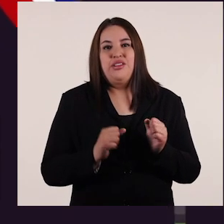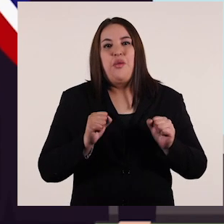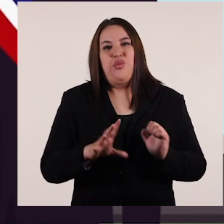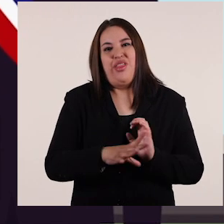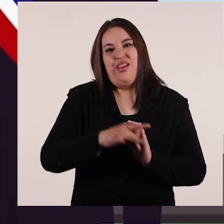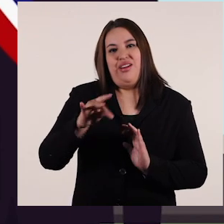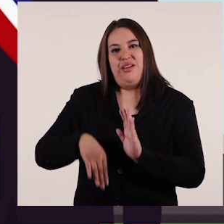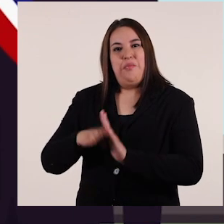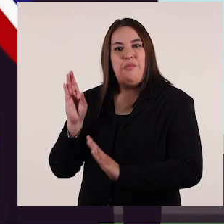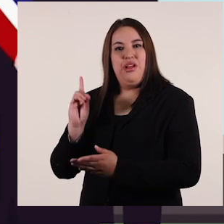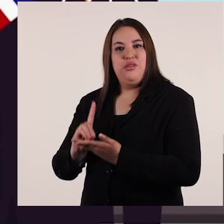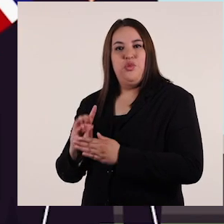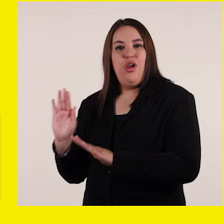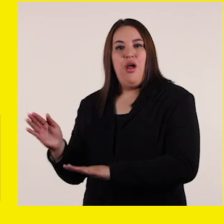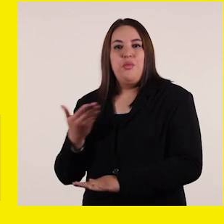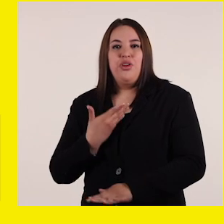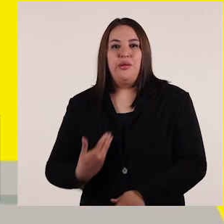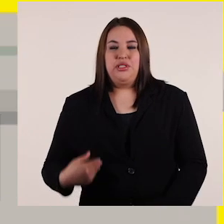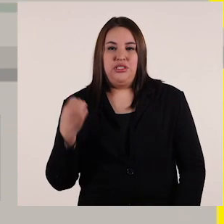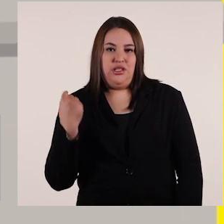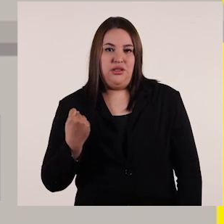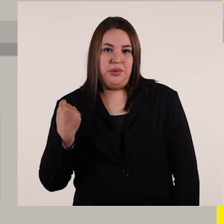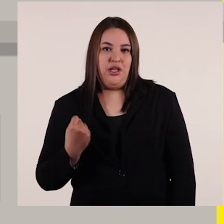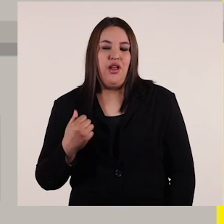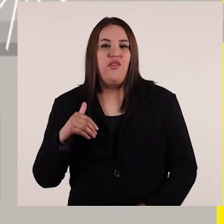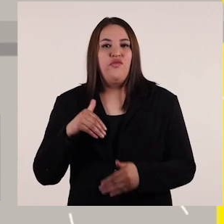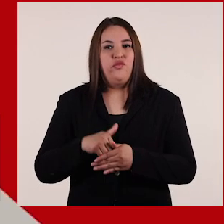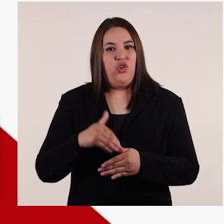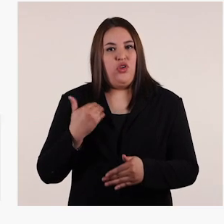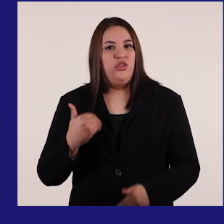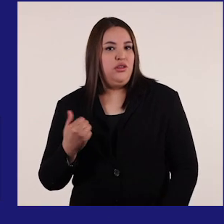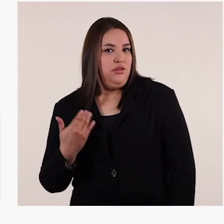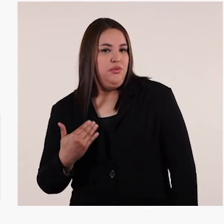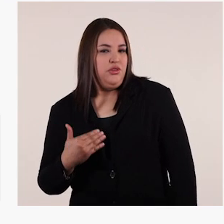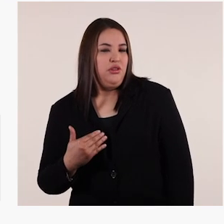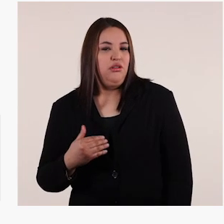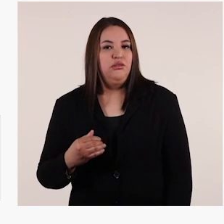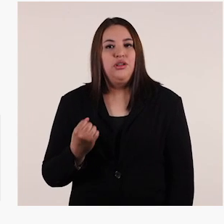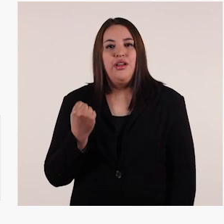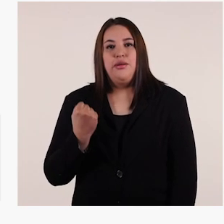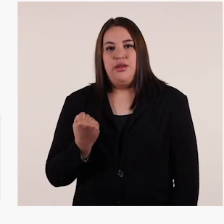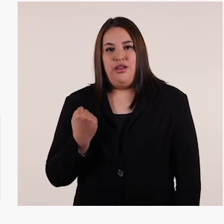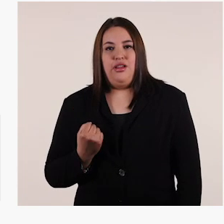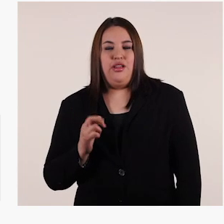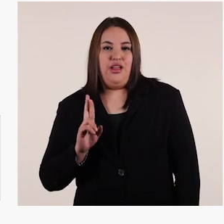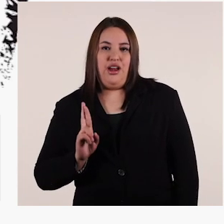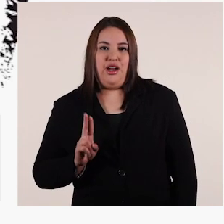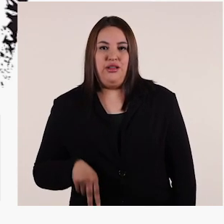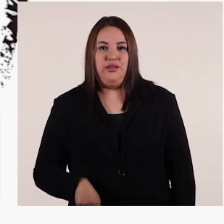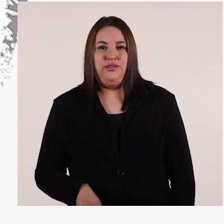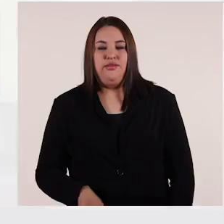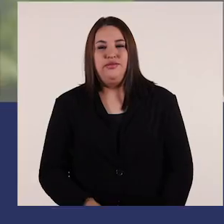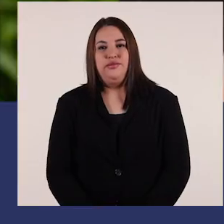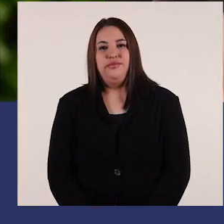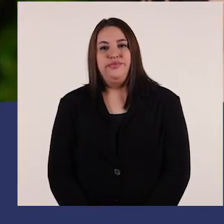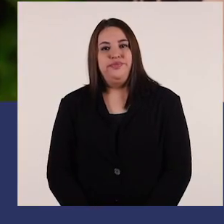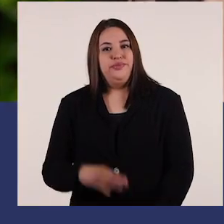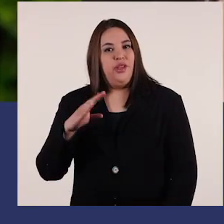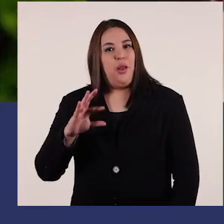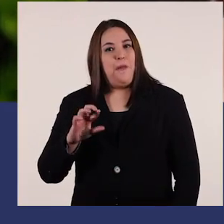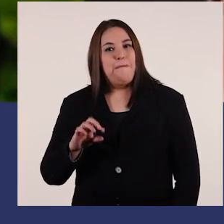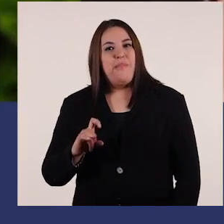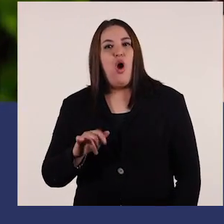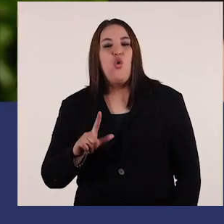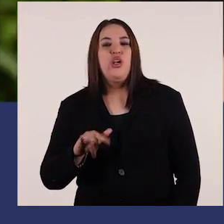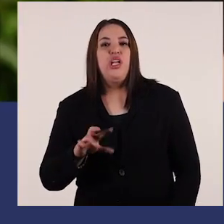y podremos elegir más diputados que apoyen el gobierno del presidente Piñera. Mi voto sirve. Piñera es RN. Hola, soy